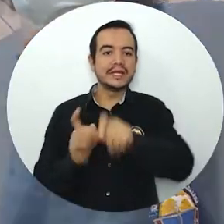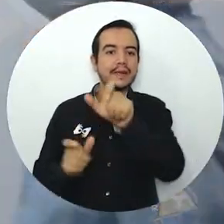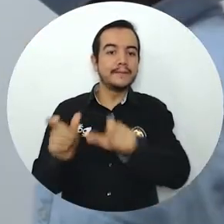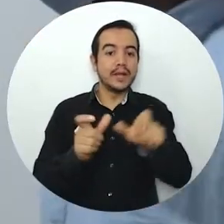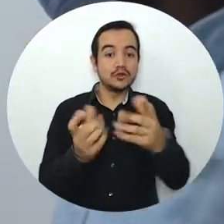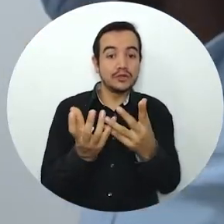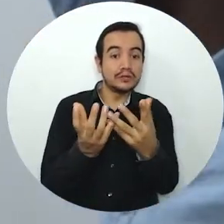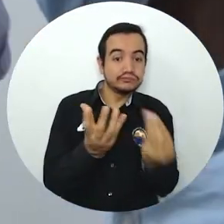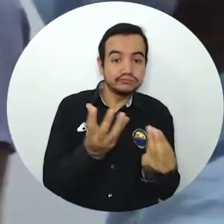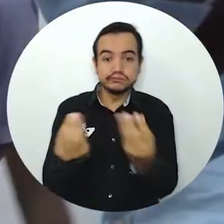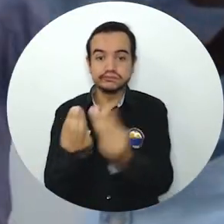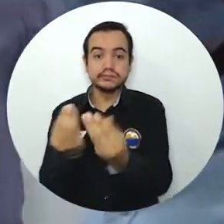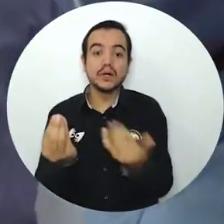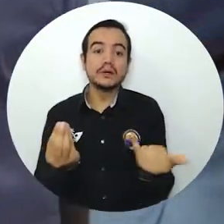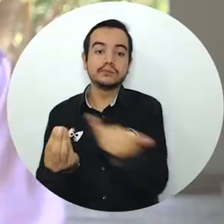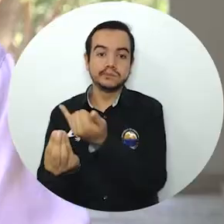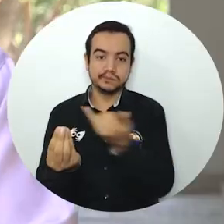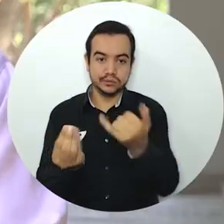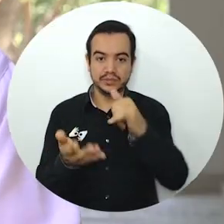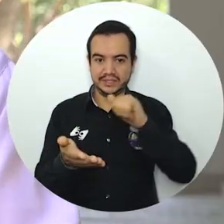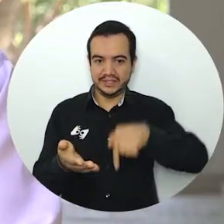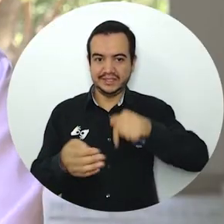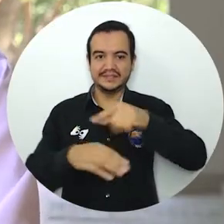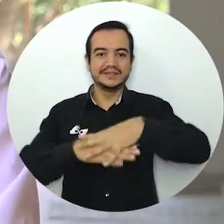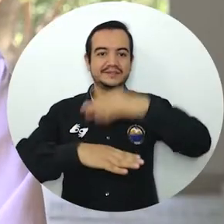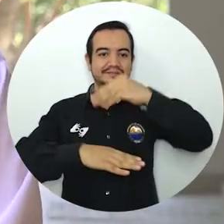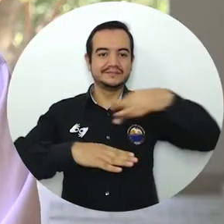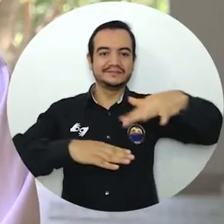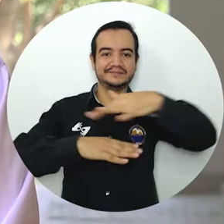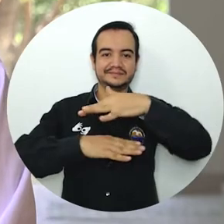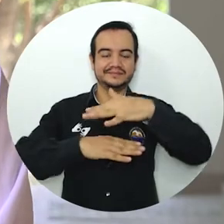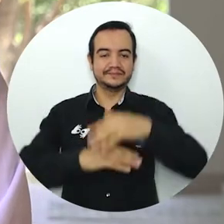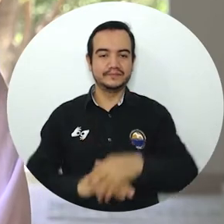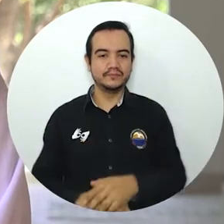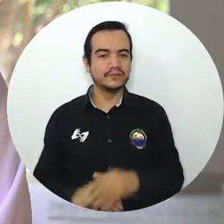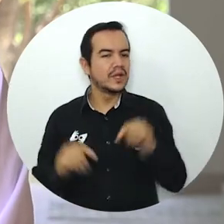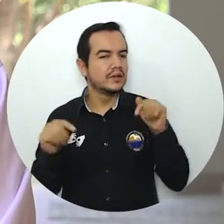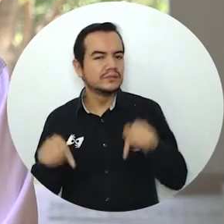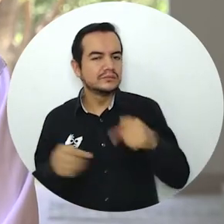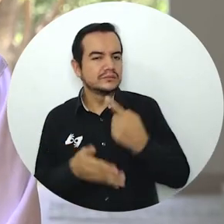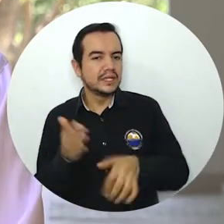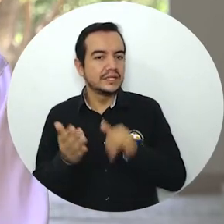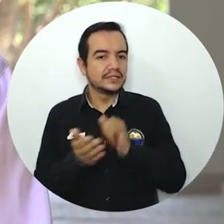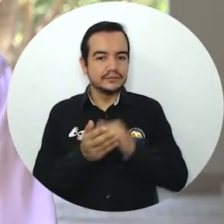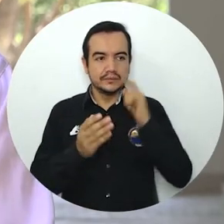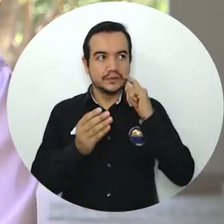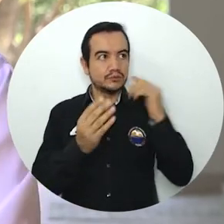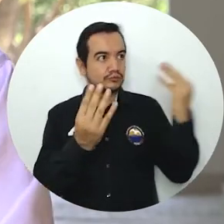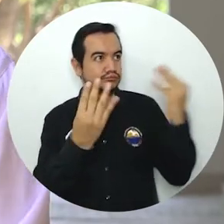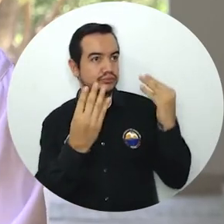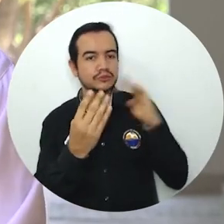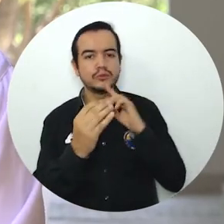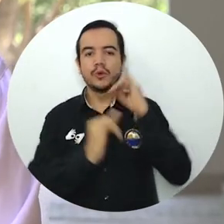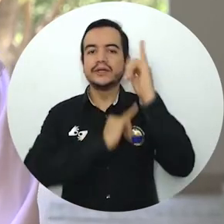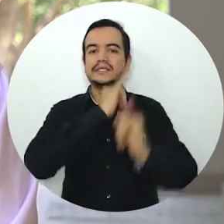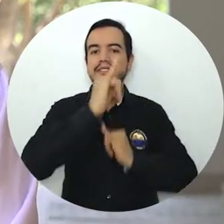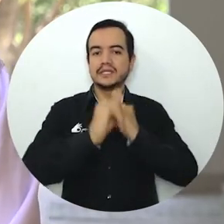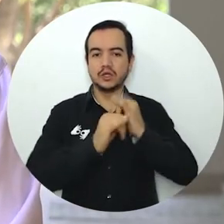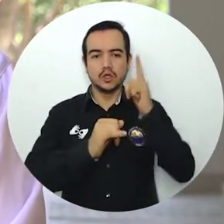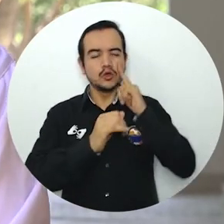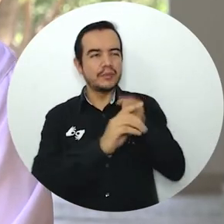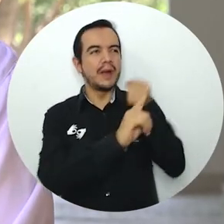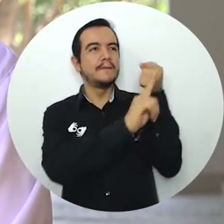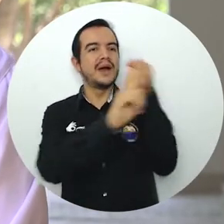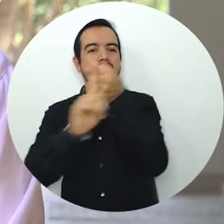comunidades de nuestro departamento. Esto es consecuencia de un trabajo de visibilización internacional que viene haciendo la